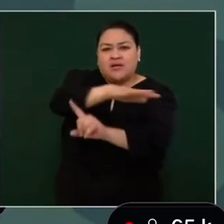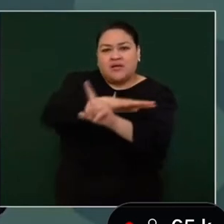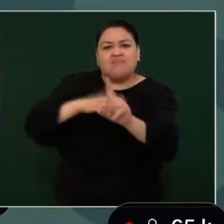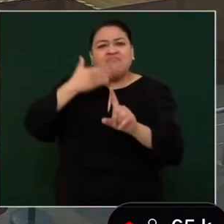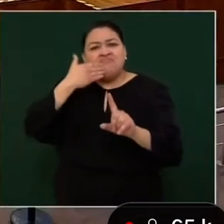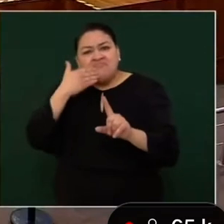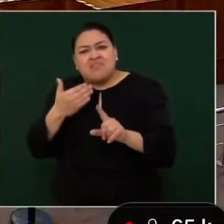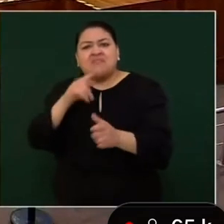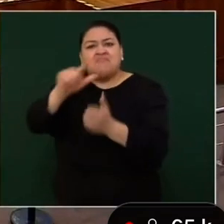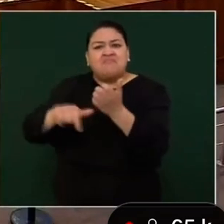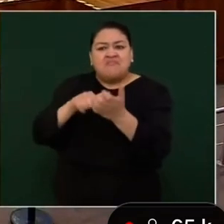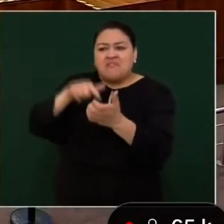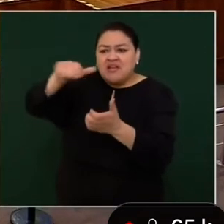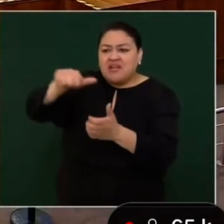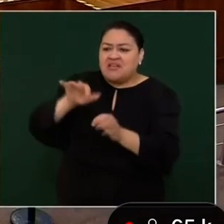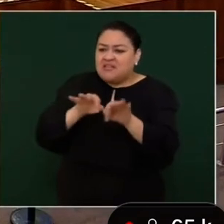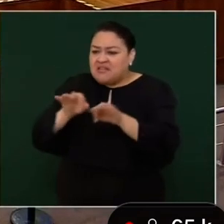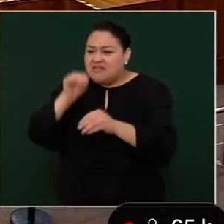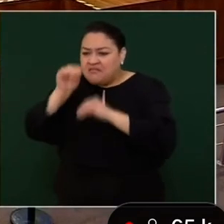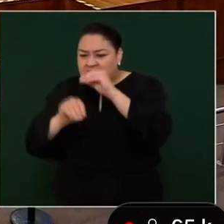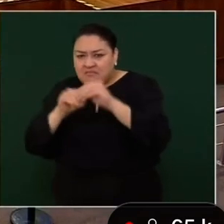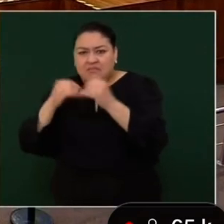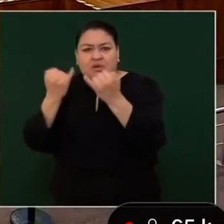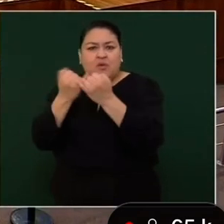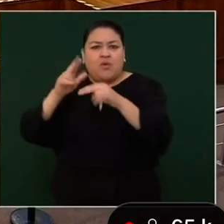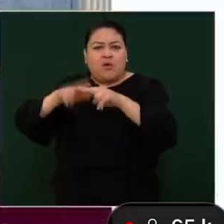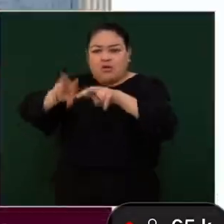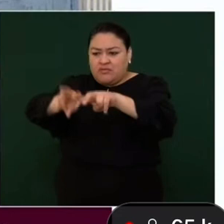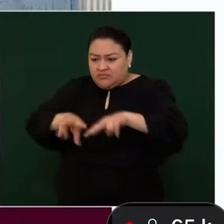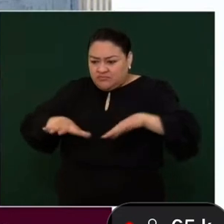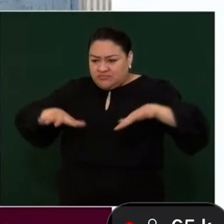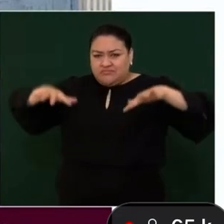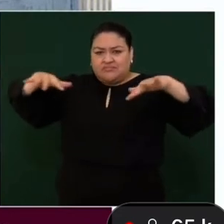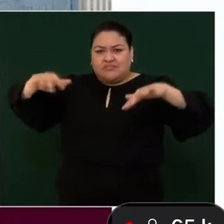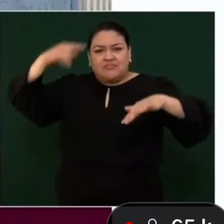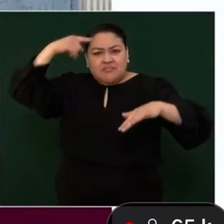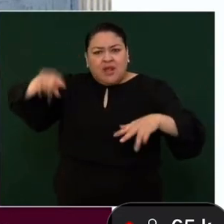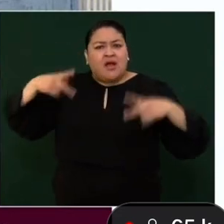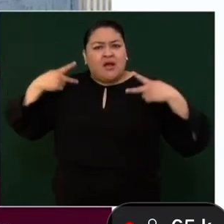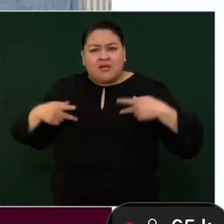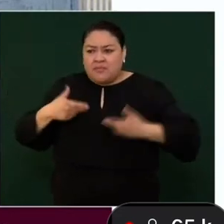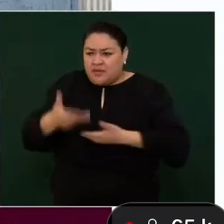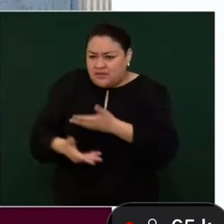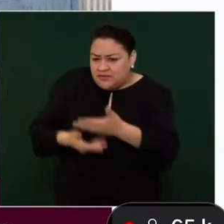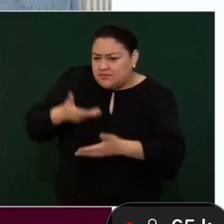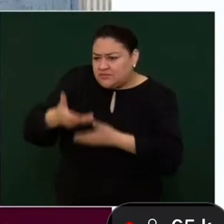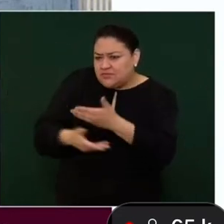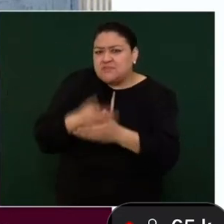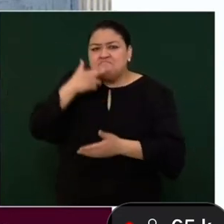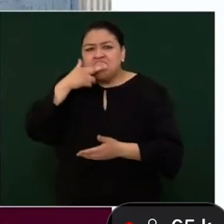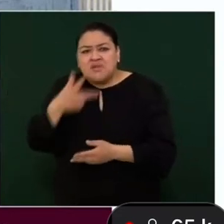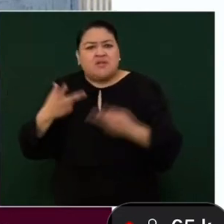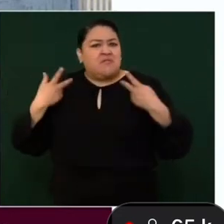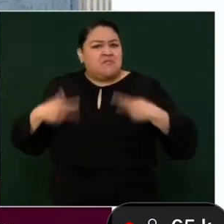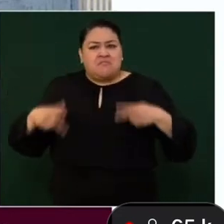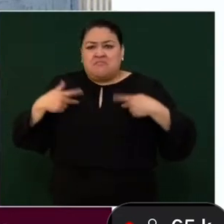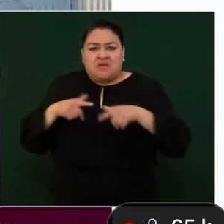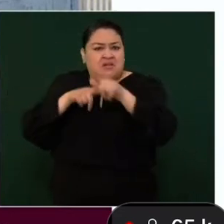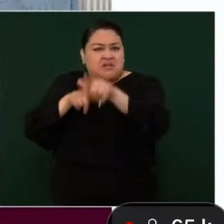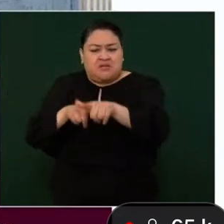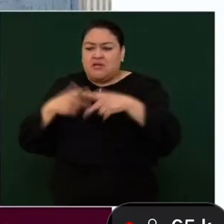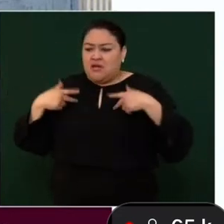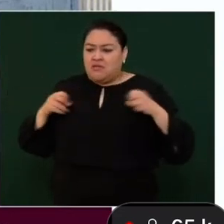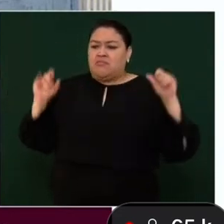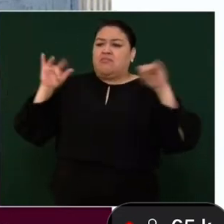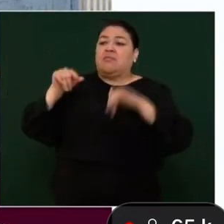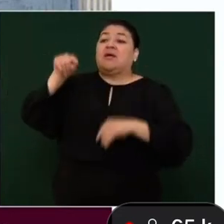legislativo, administrativo y salón de pleno que pueda generar mejor servicio para las ciudadanas y los ciudadanos, entendiendo que ahí está